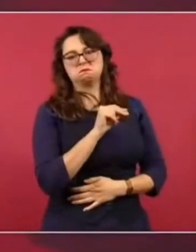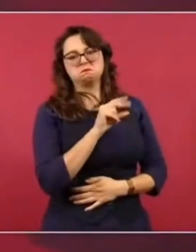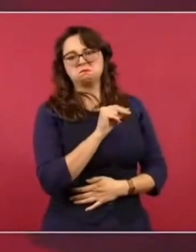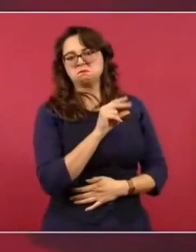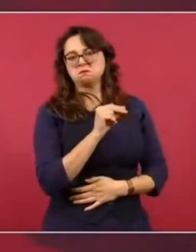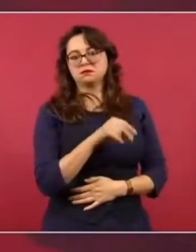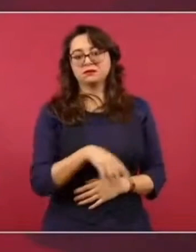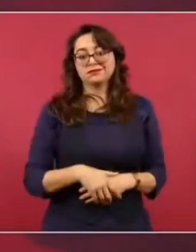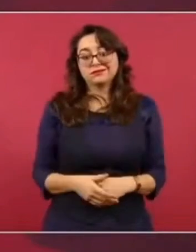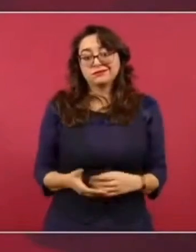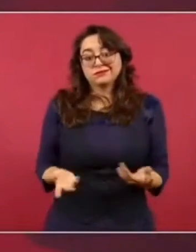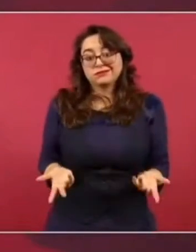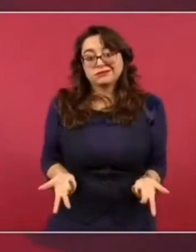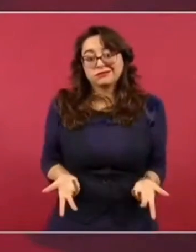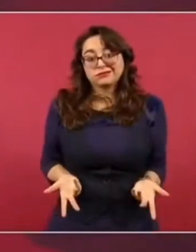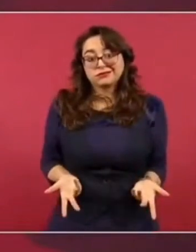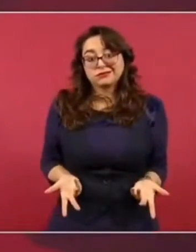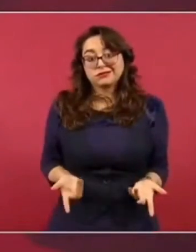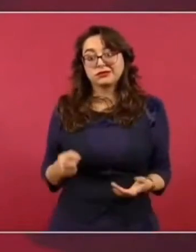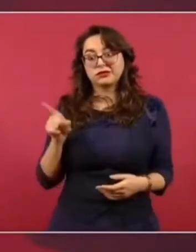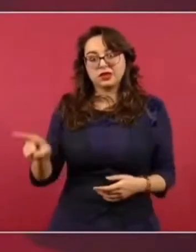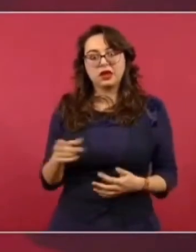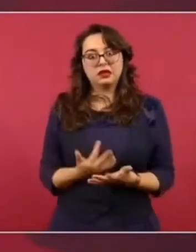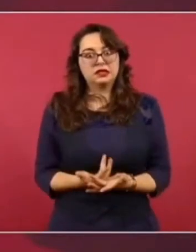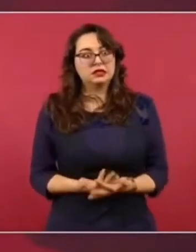Esos están esperando que yo me vaya.